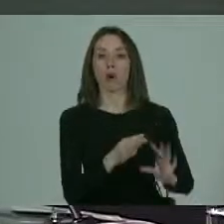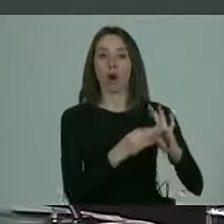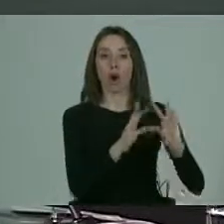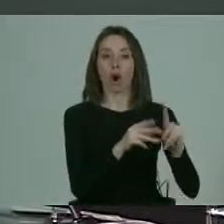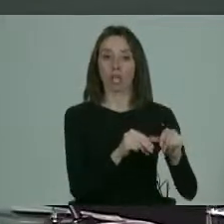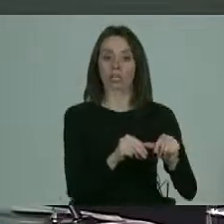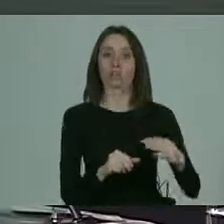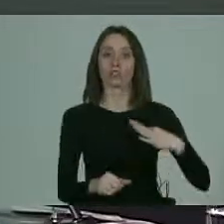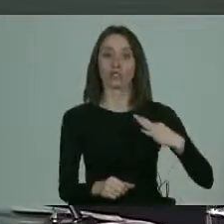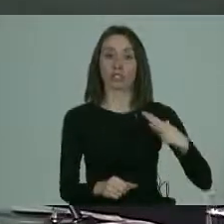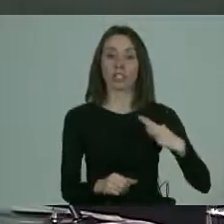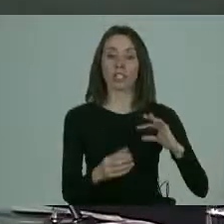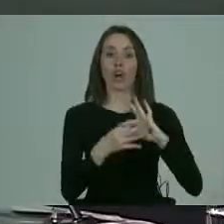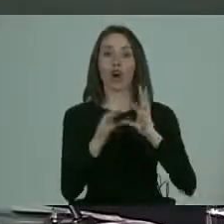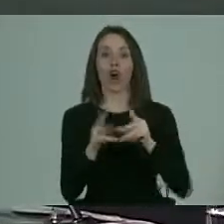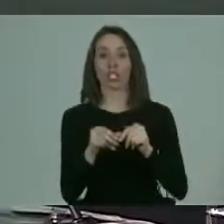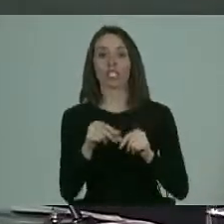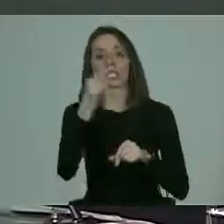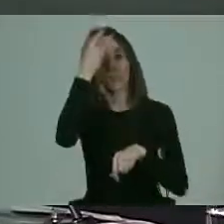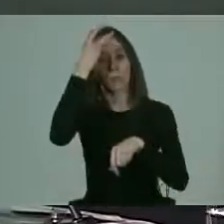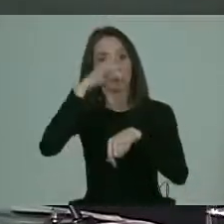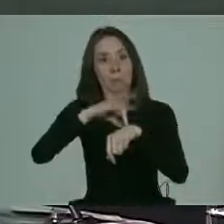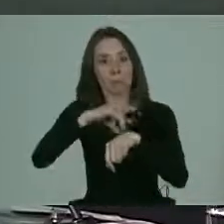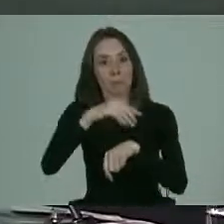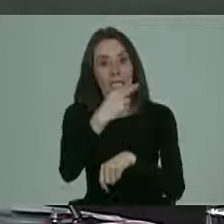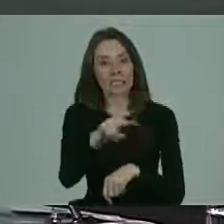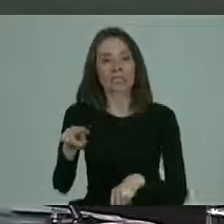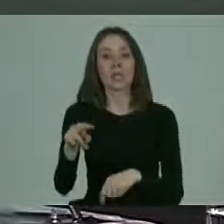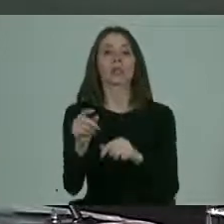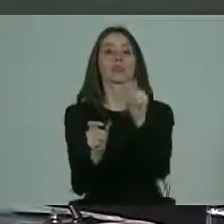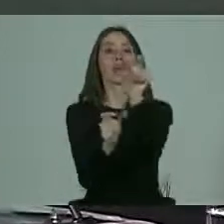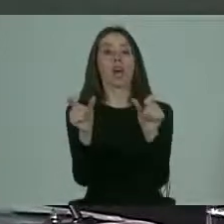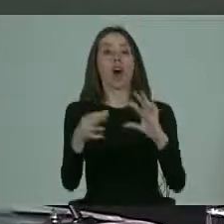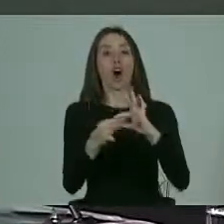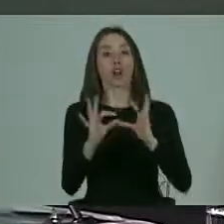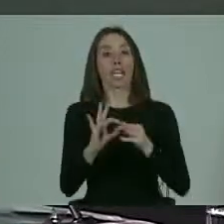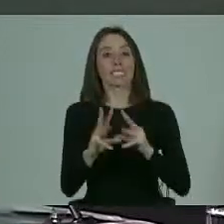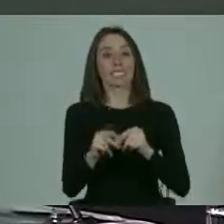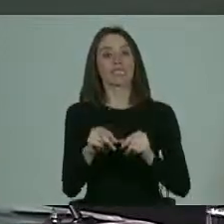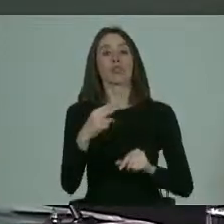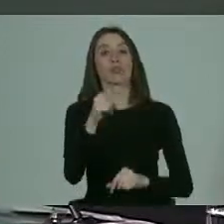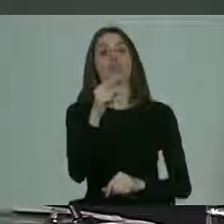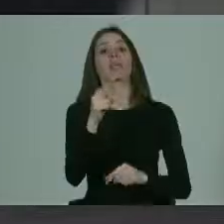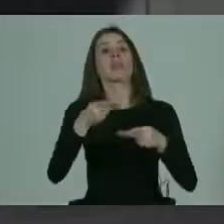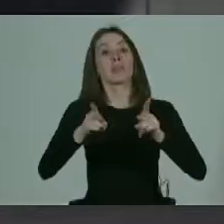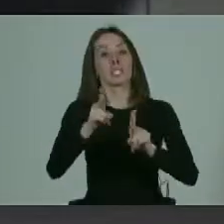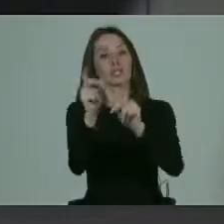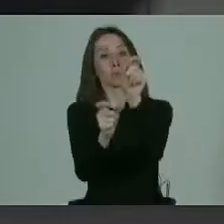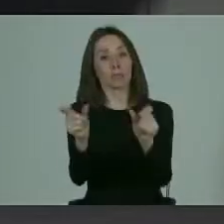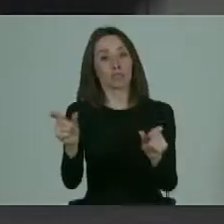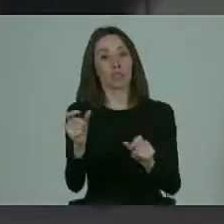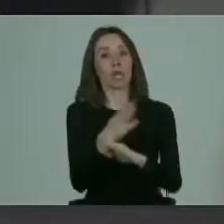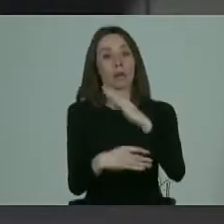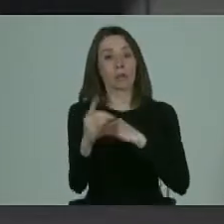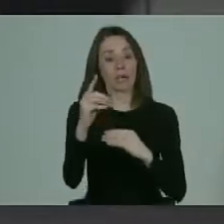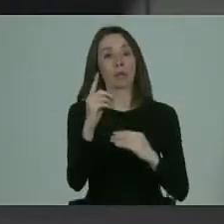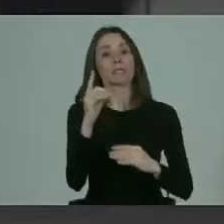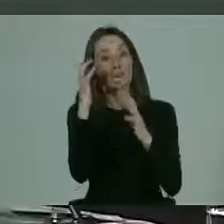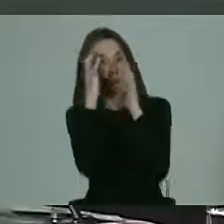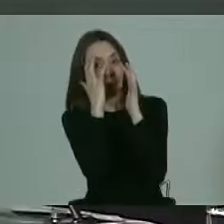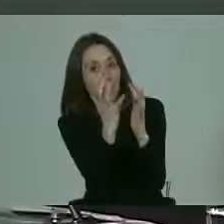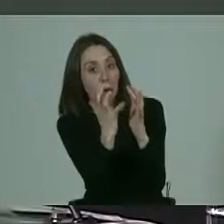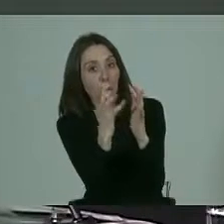organizaciones civiles, las organizaciones de pacientes, las organizaciones de derechos de personas con discapacidad se ocupen, que estas reglamentaciones